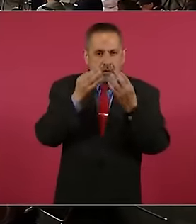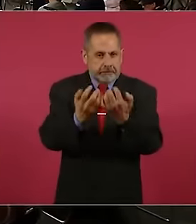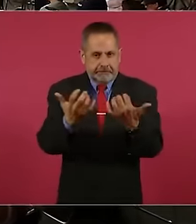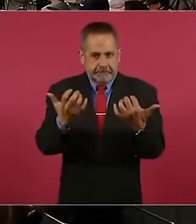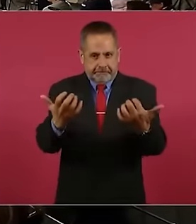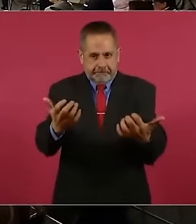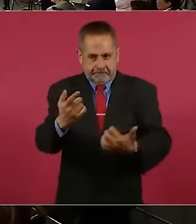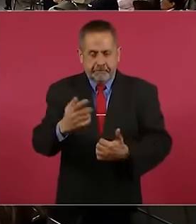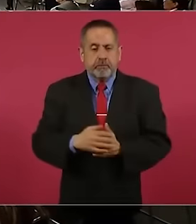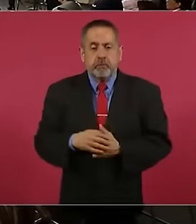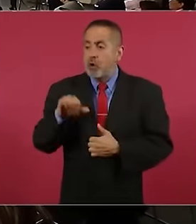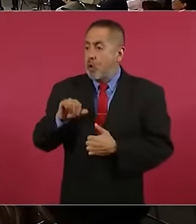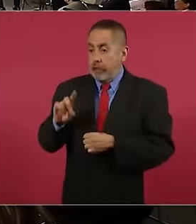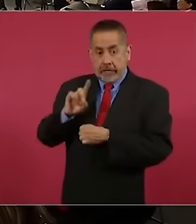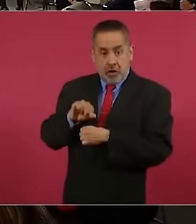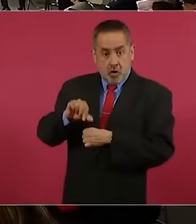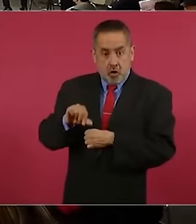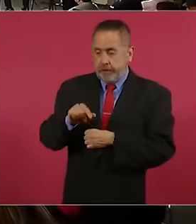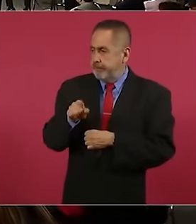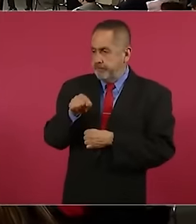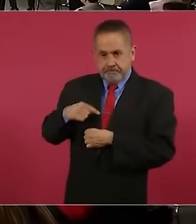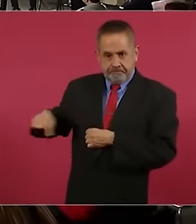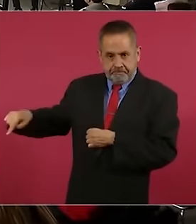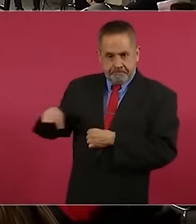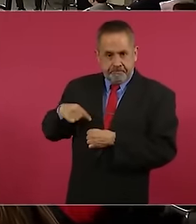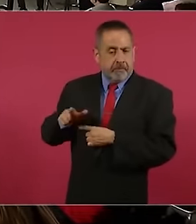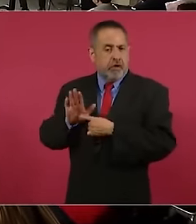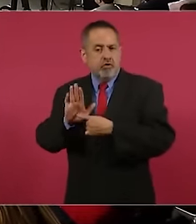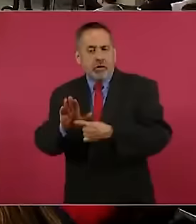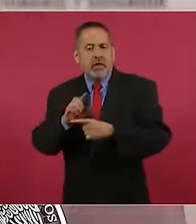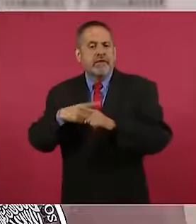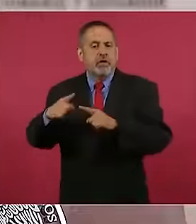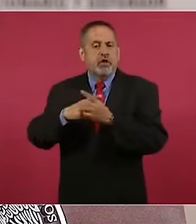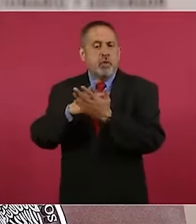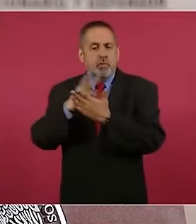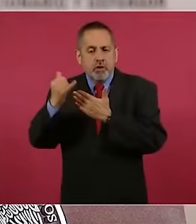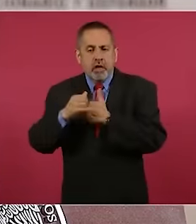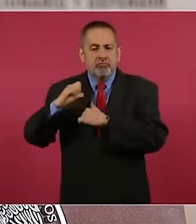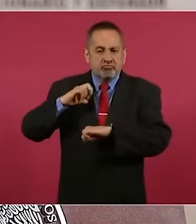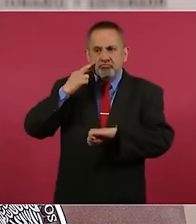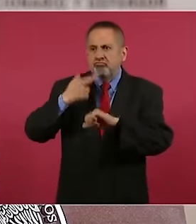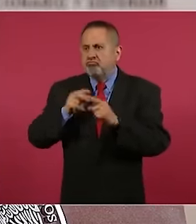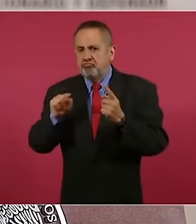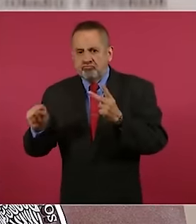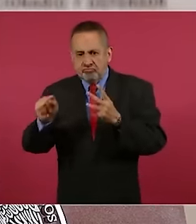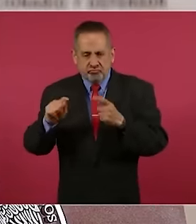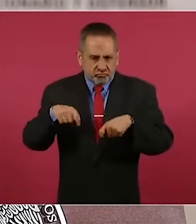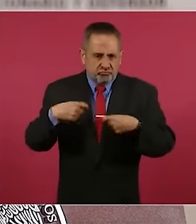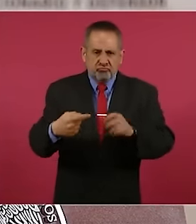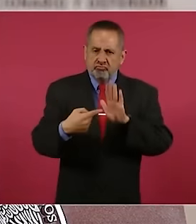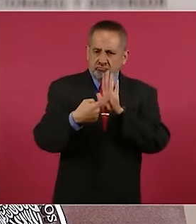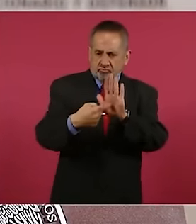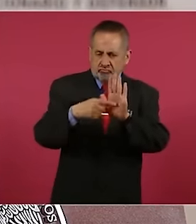El día de hoy, mis compañeros representantes encargados de proyectos prioritarios hidráulicos, les vamos a